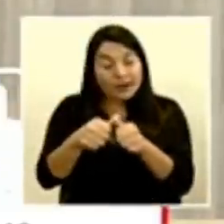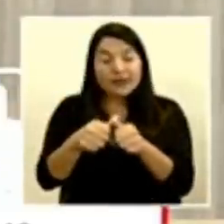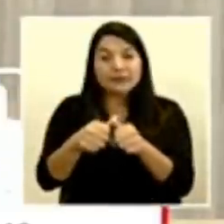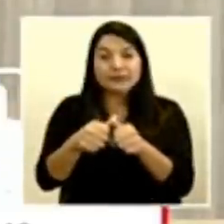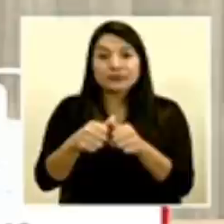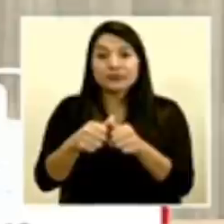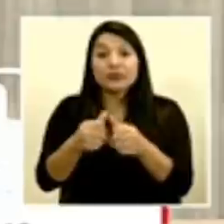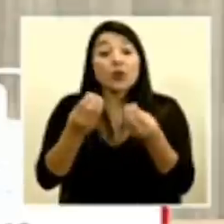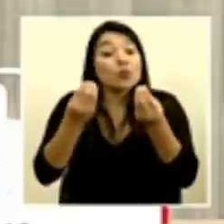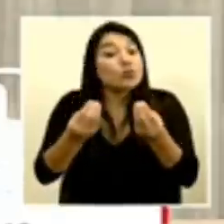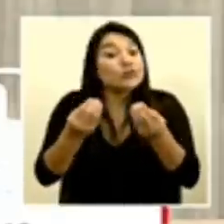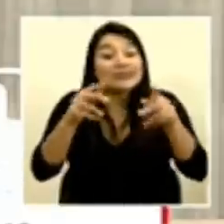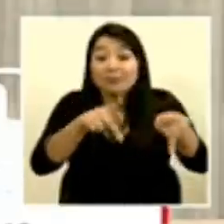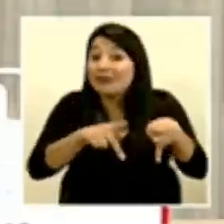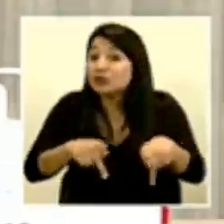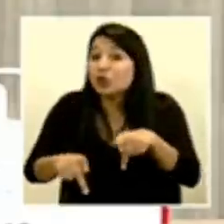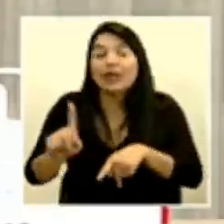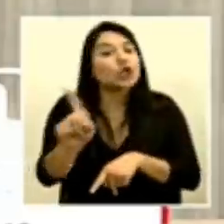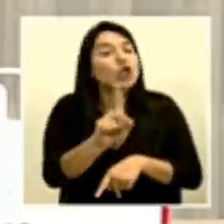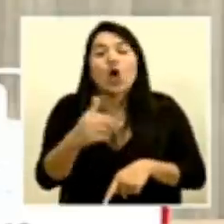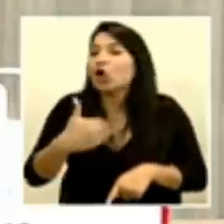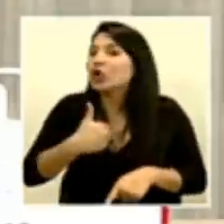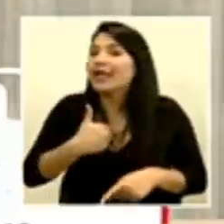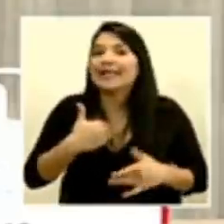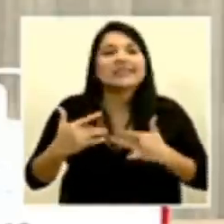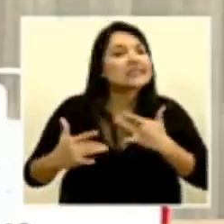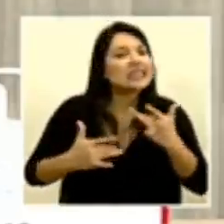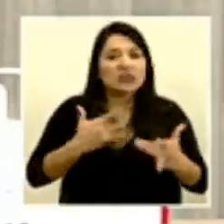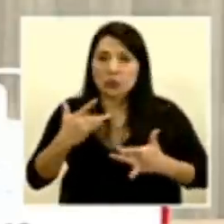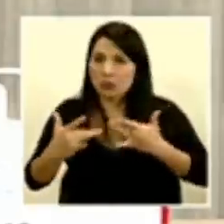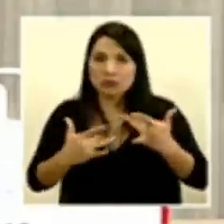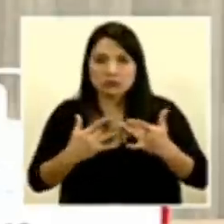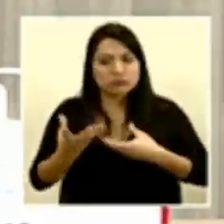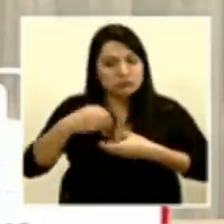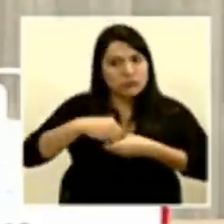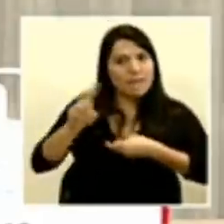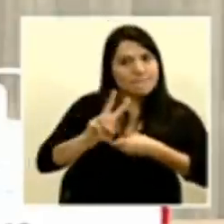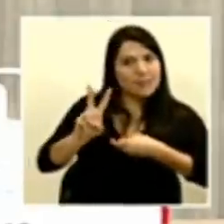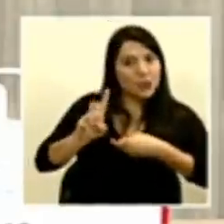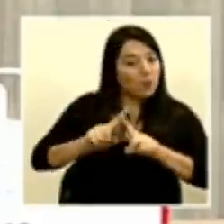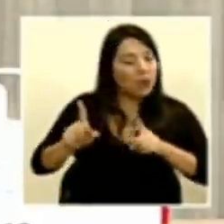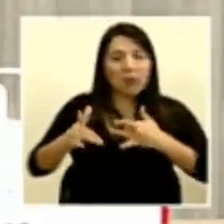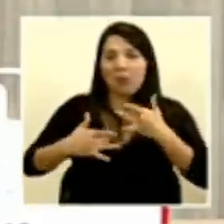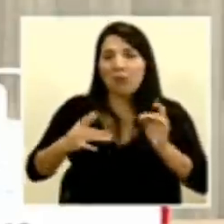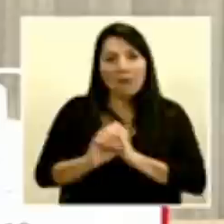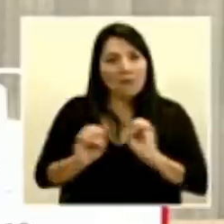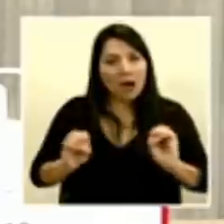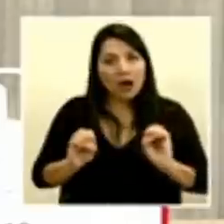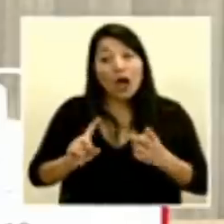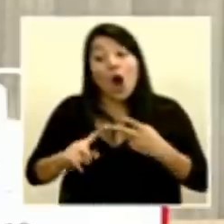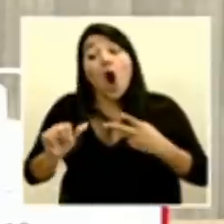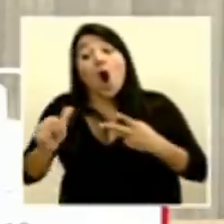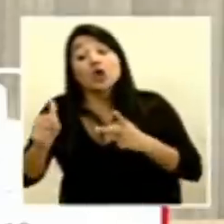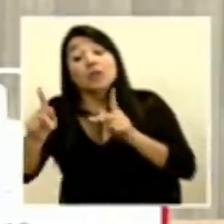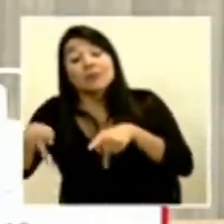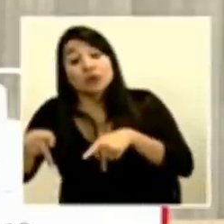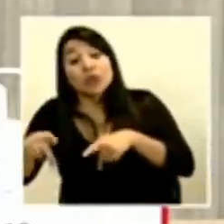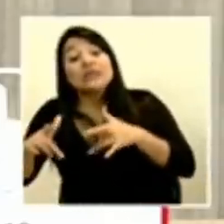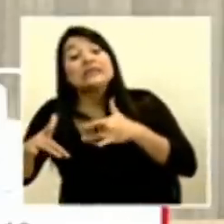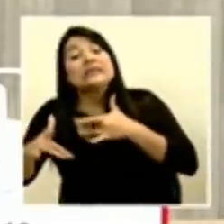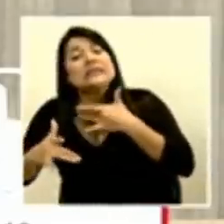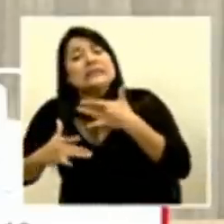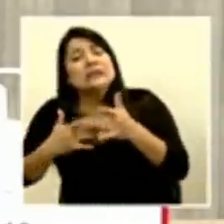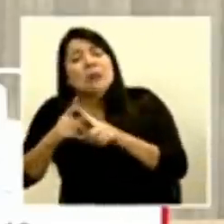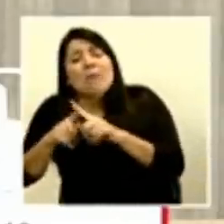presentan síntomas hay otros casos que tienen síntomas tan leves que ni siquiera